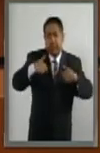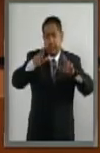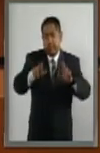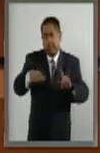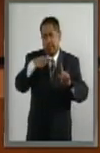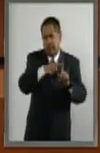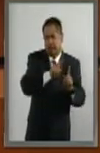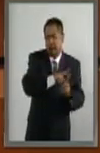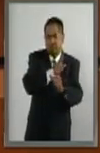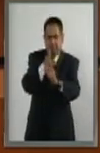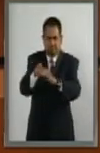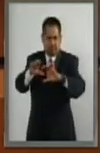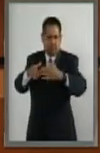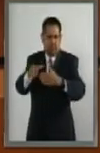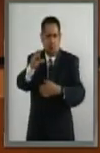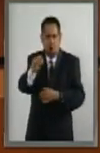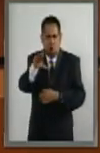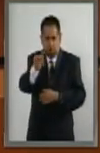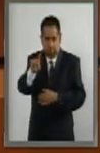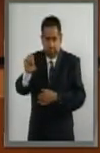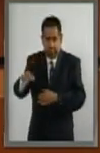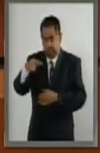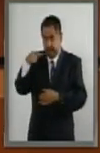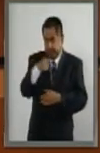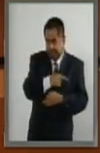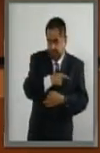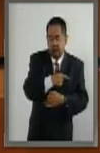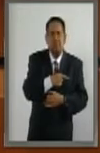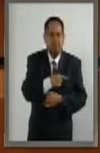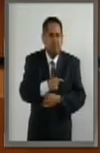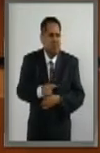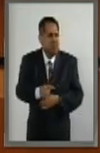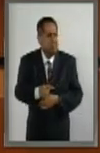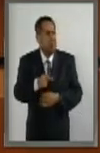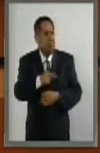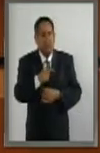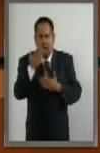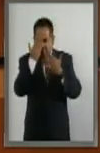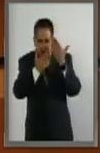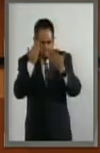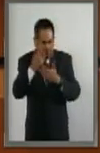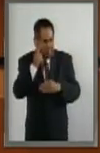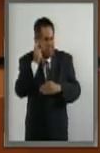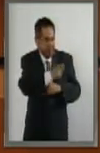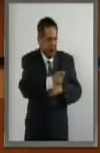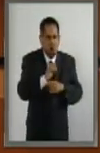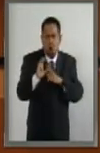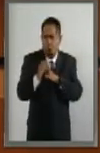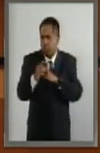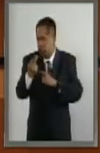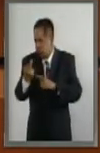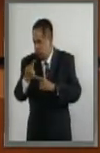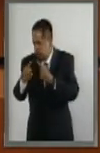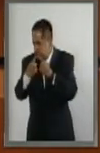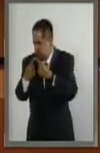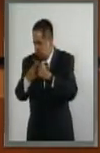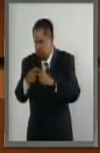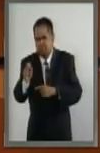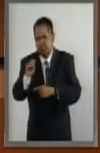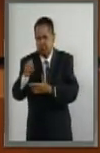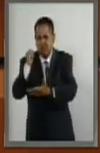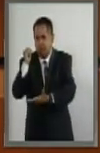permanente ante la Organización para la Cooperación y el Desarrollo Económico fue analizado por las Comisiones Unidas y fue